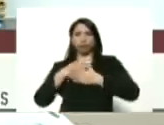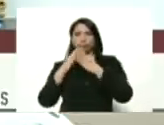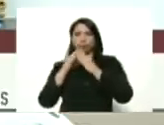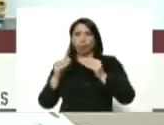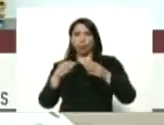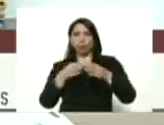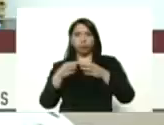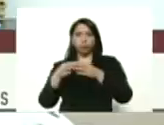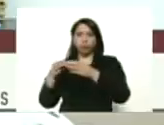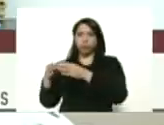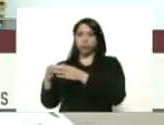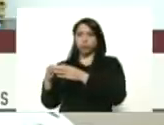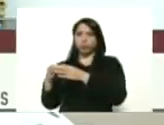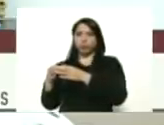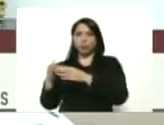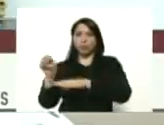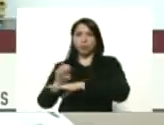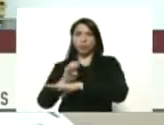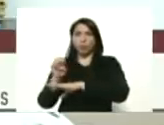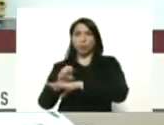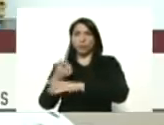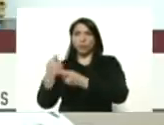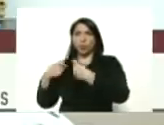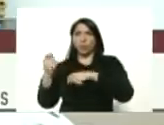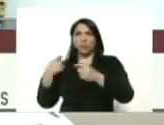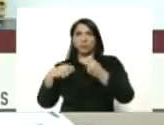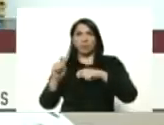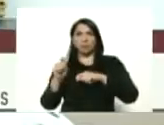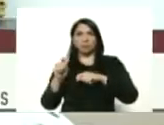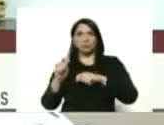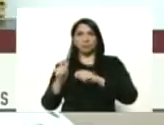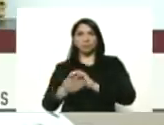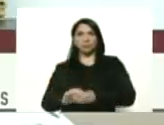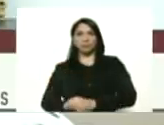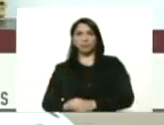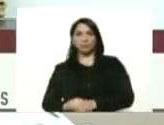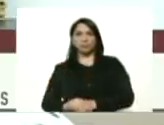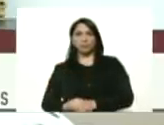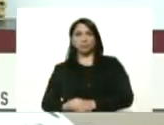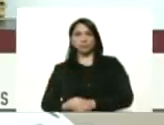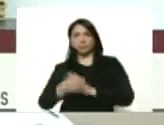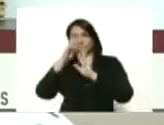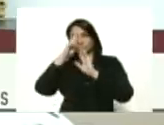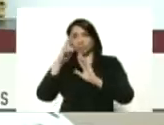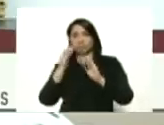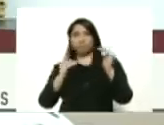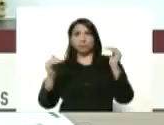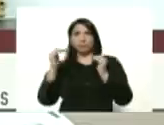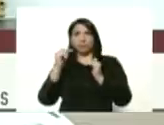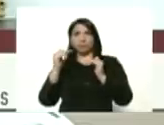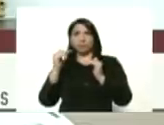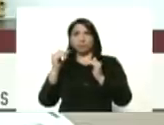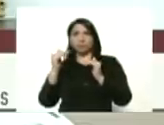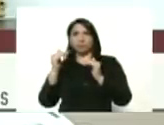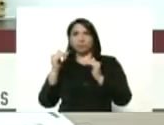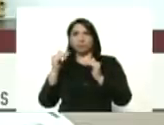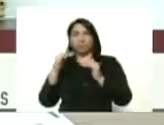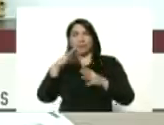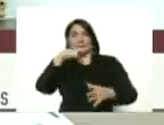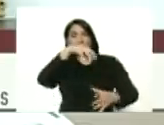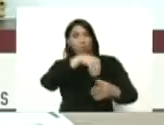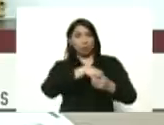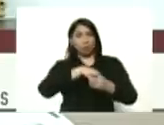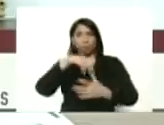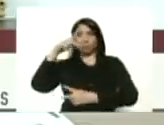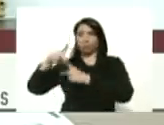los sectores económicos comerciales y cumplir la máxima entre cuarentena